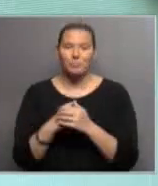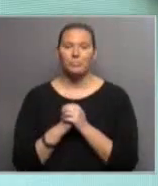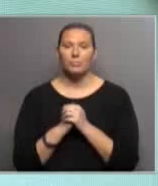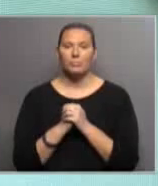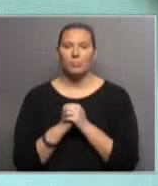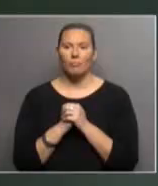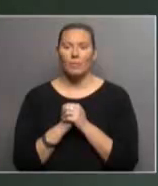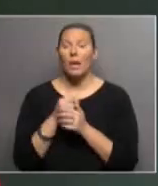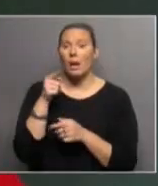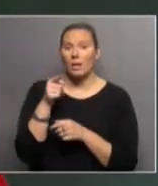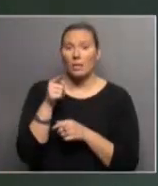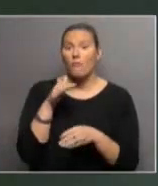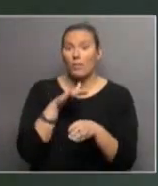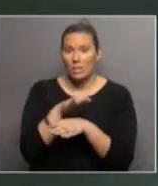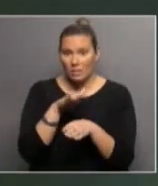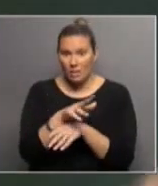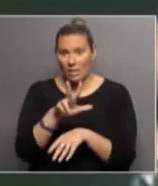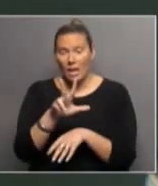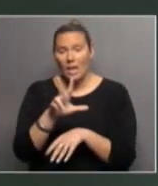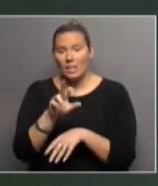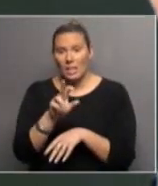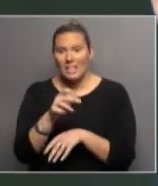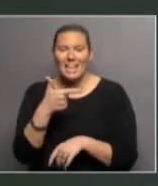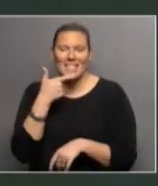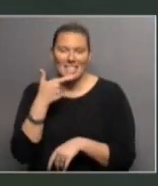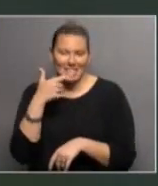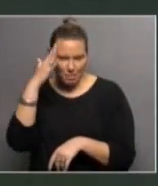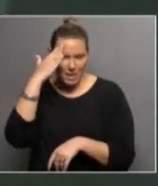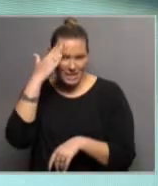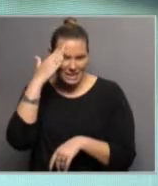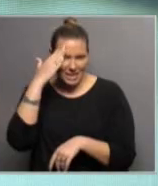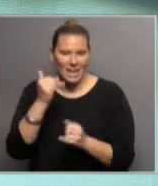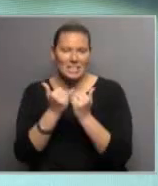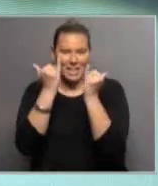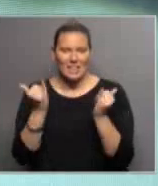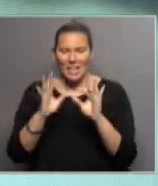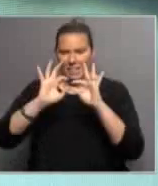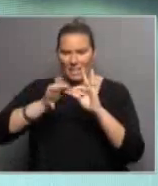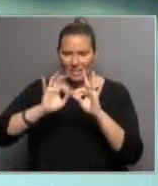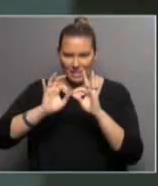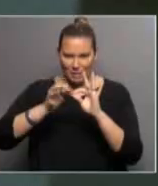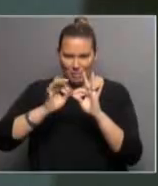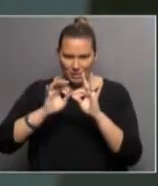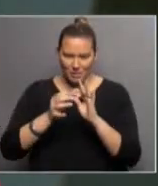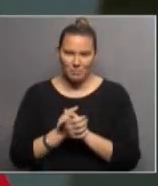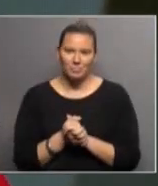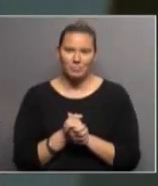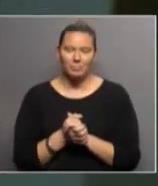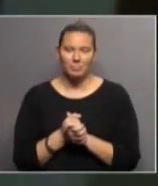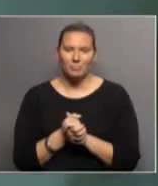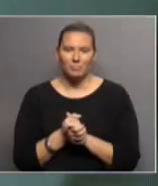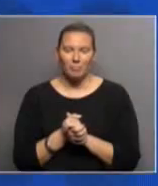y a ti, felicidades para el 30 de septiembre que sé que es el día del intérprete de lengua de señas.